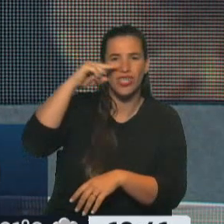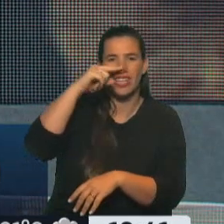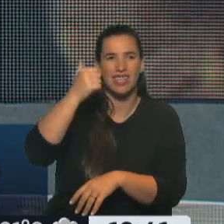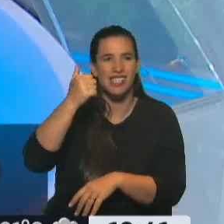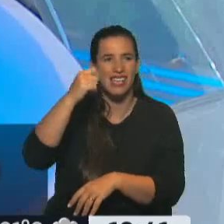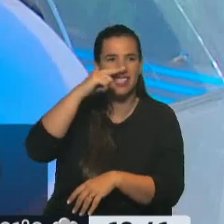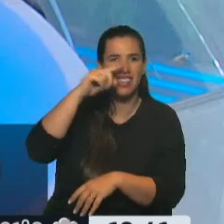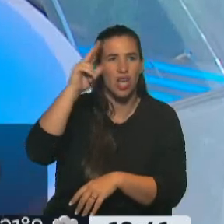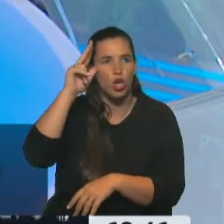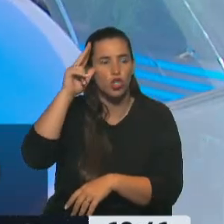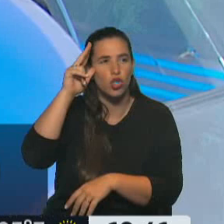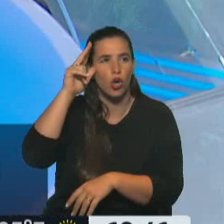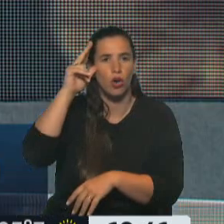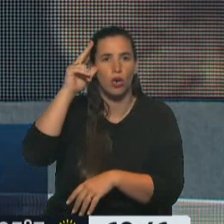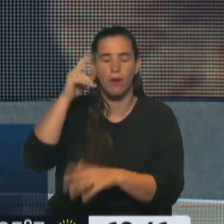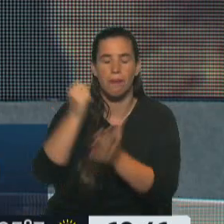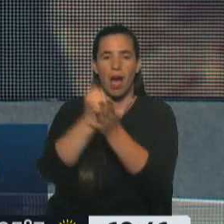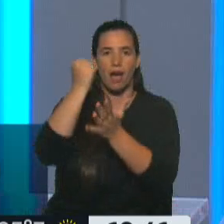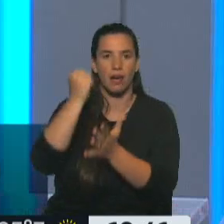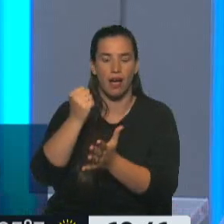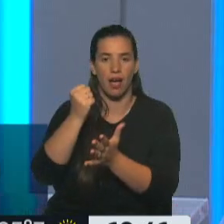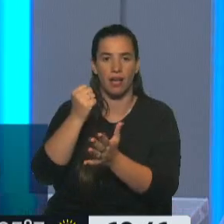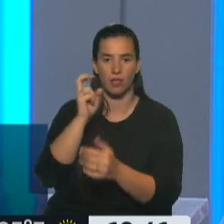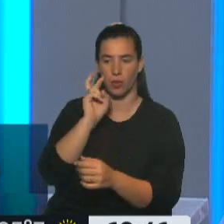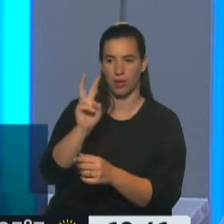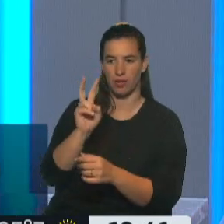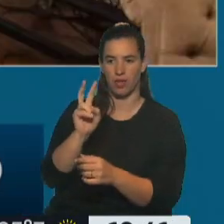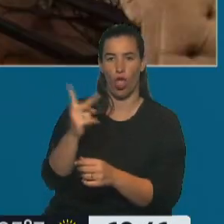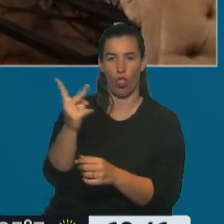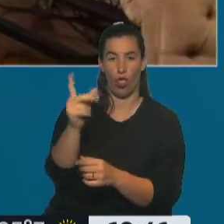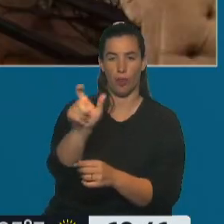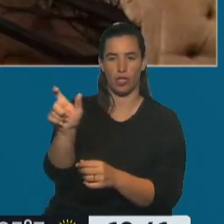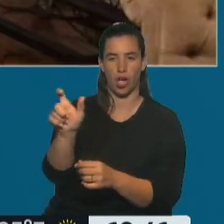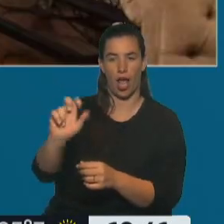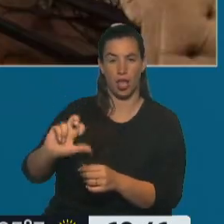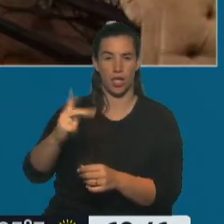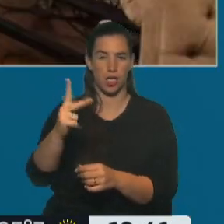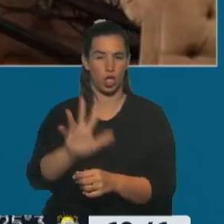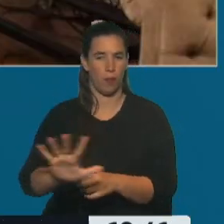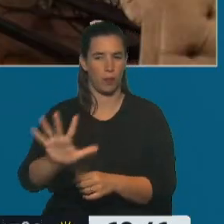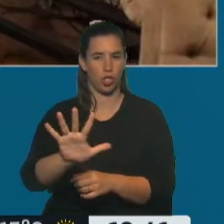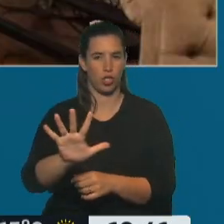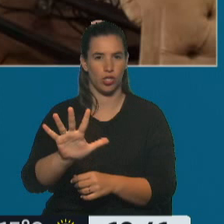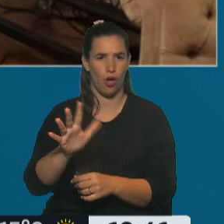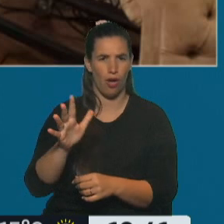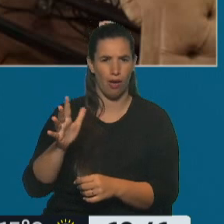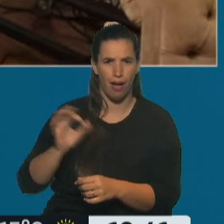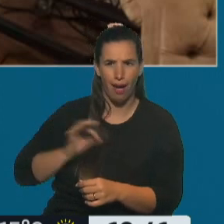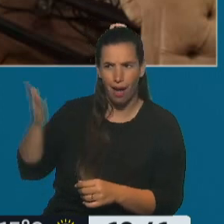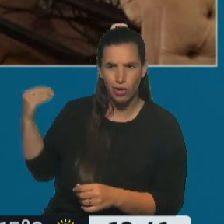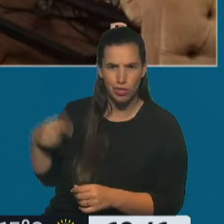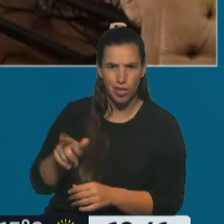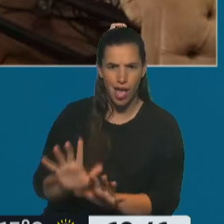círculos y había un tercero que era sospechoso. Bueno, exactamente lo que dicen. ¿Para qué quieren calificar una reunión en la calle?